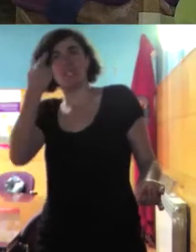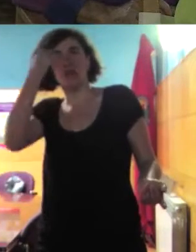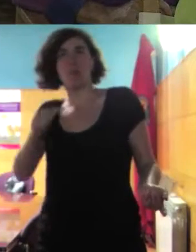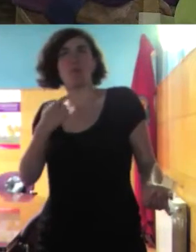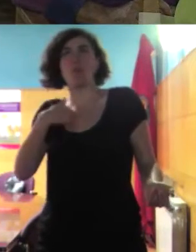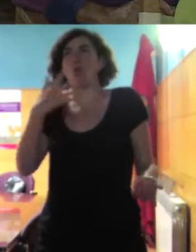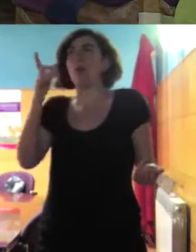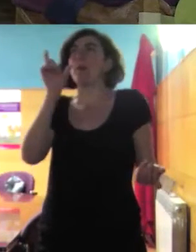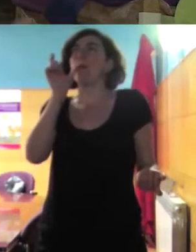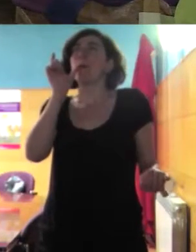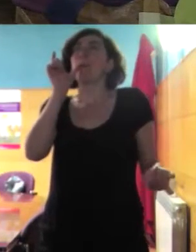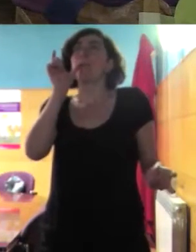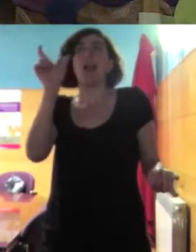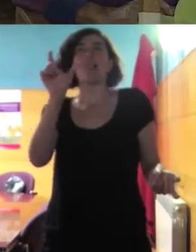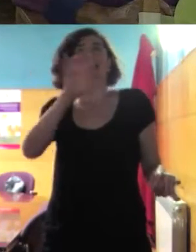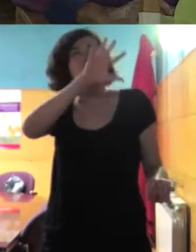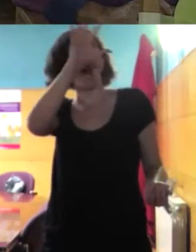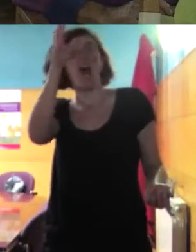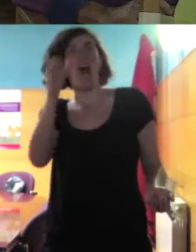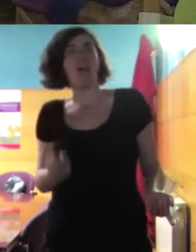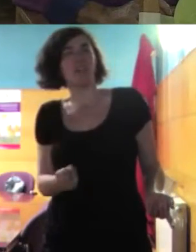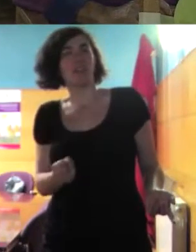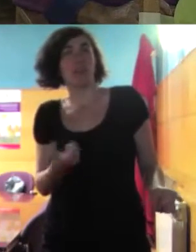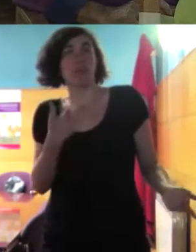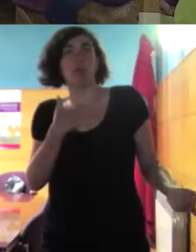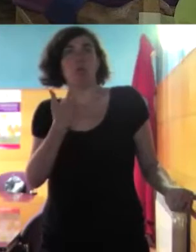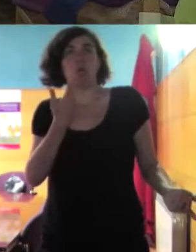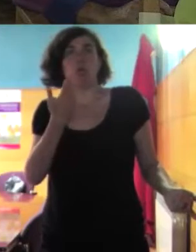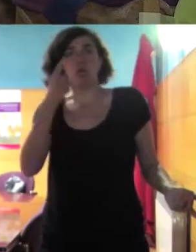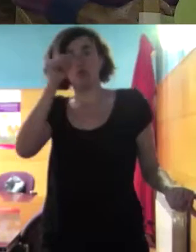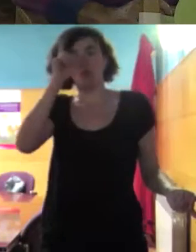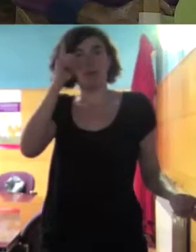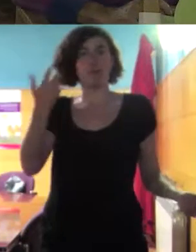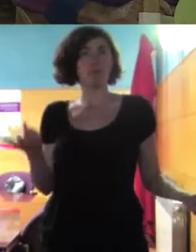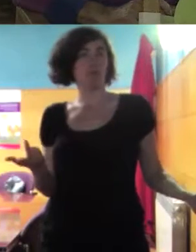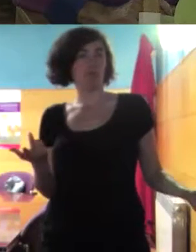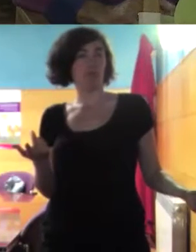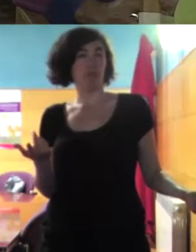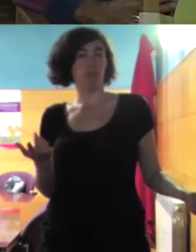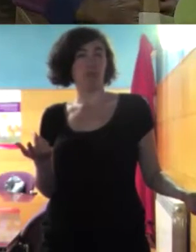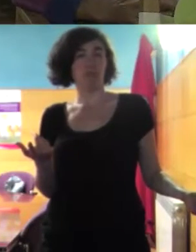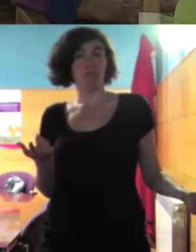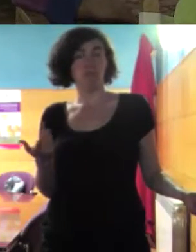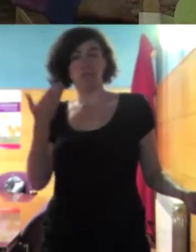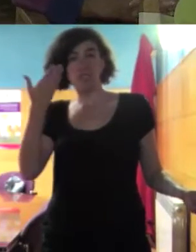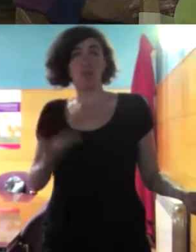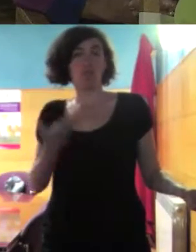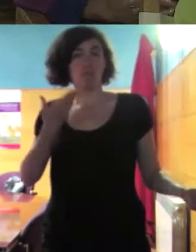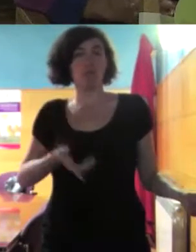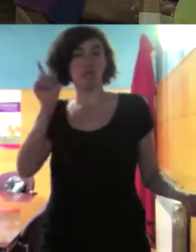sabemos pronunciar gantagoitia y no sabemos pronunciar un nombre africano ¿no? entonces también es importante